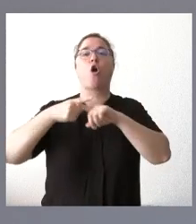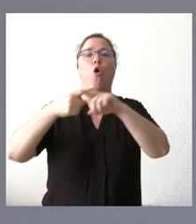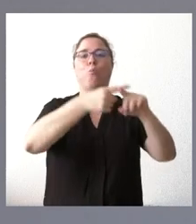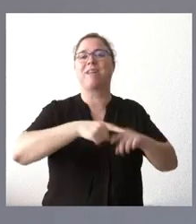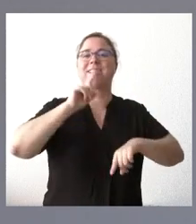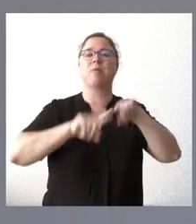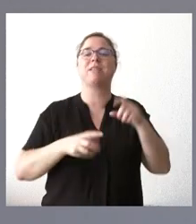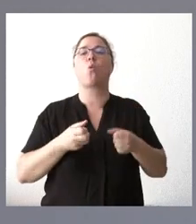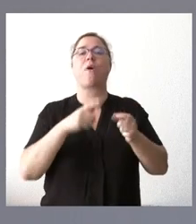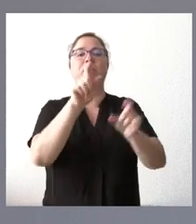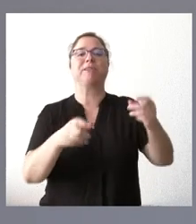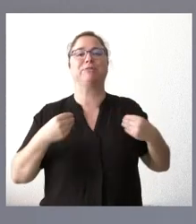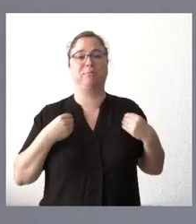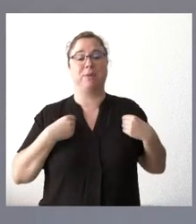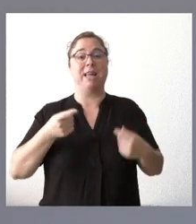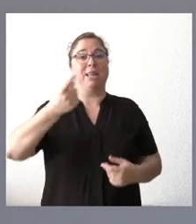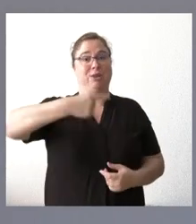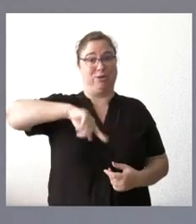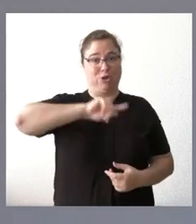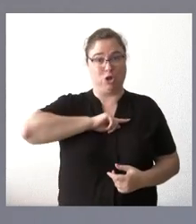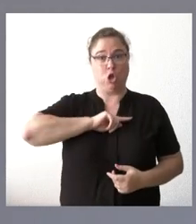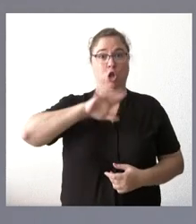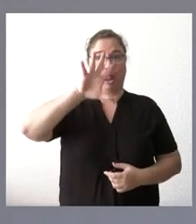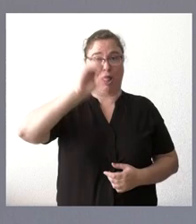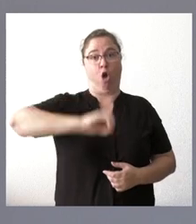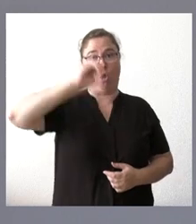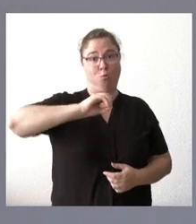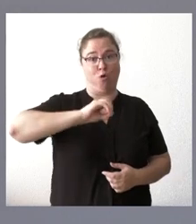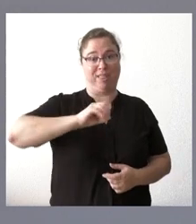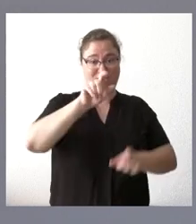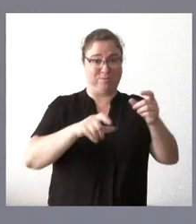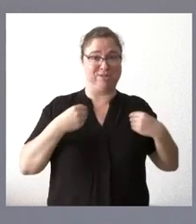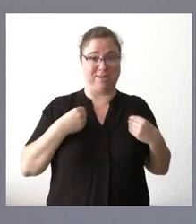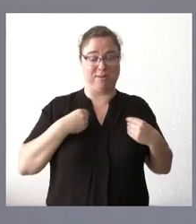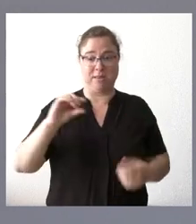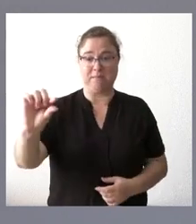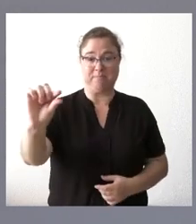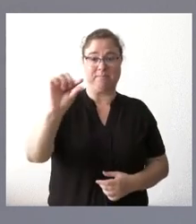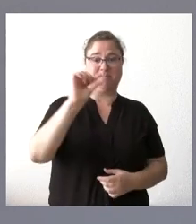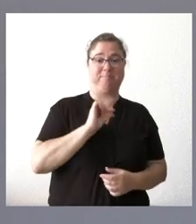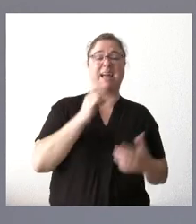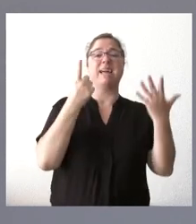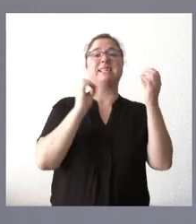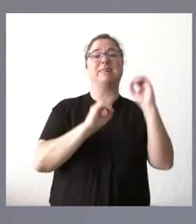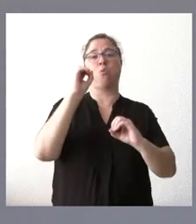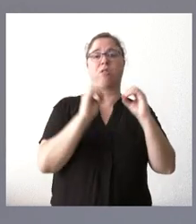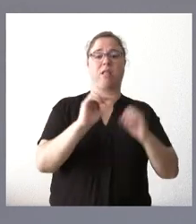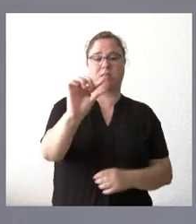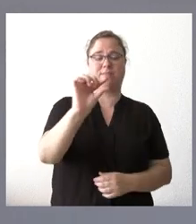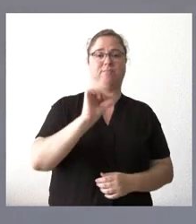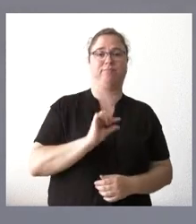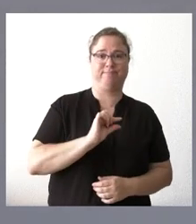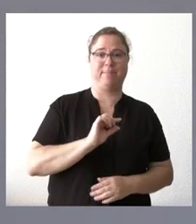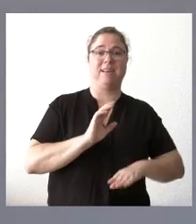de tal forma que nosotros que tenemos el 5% de la población de España recibimos menos del 6% de